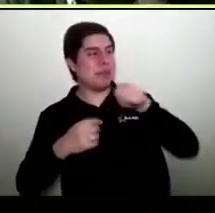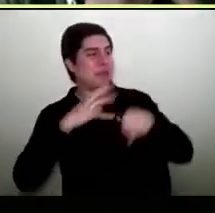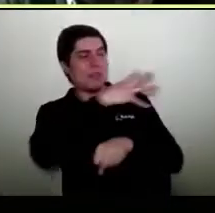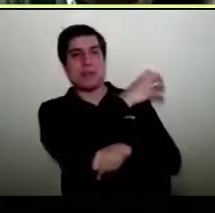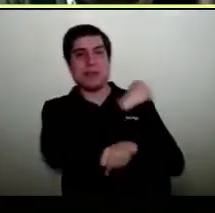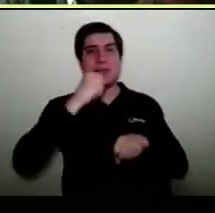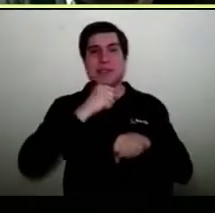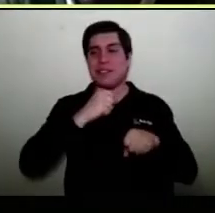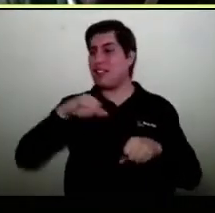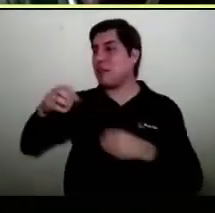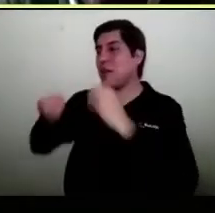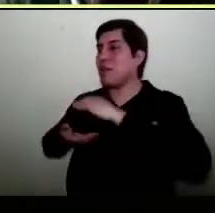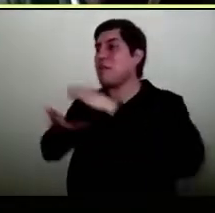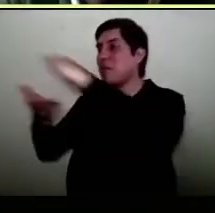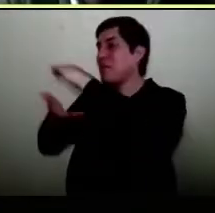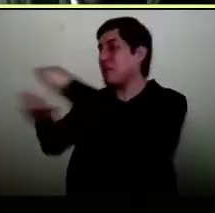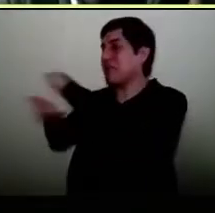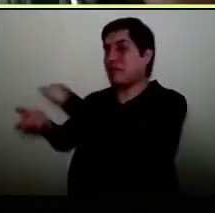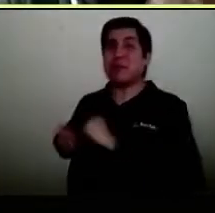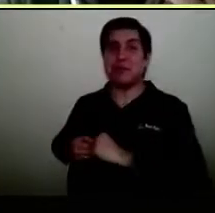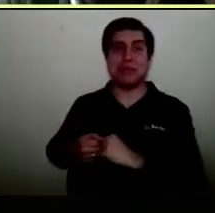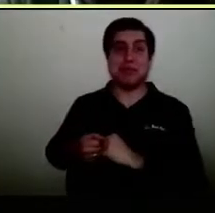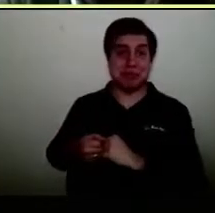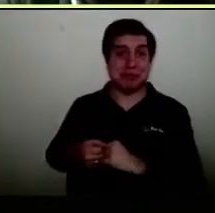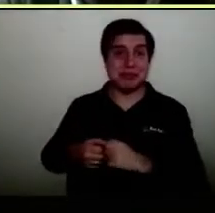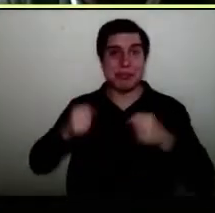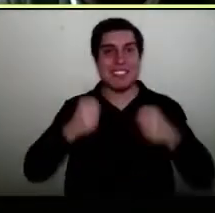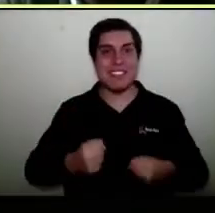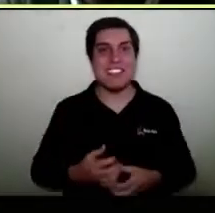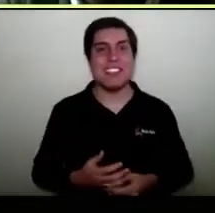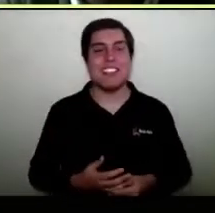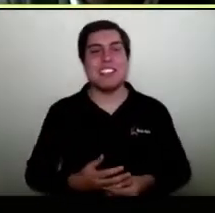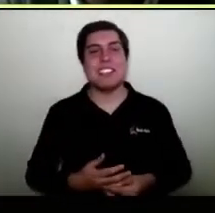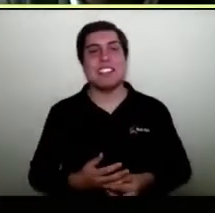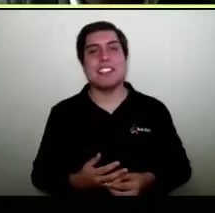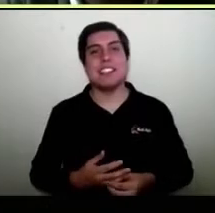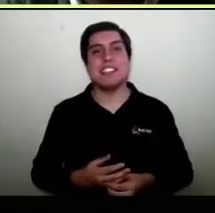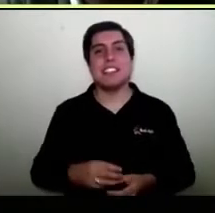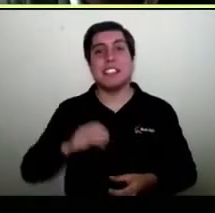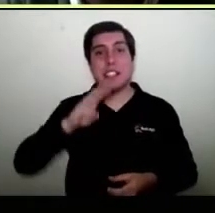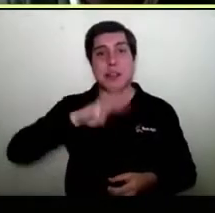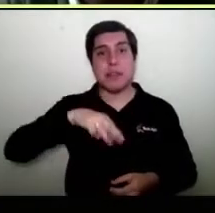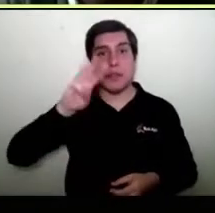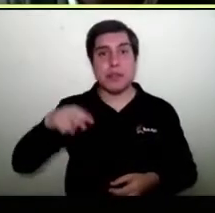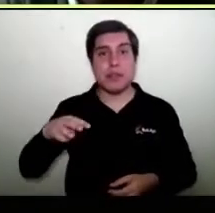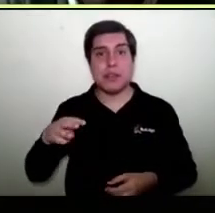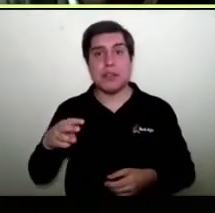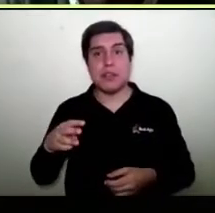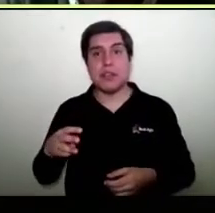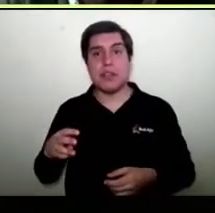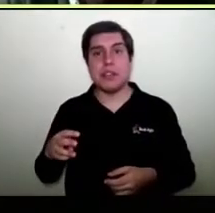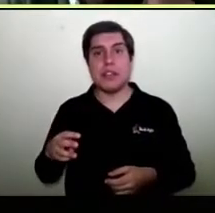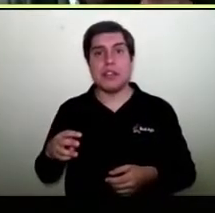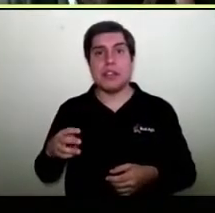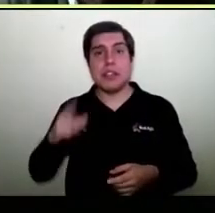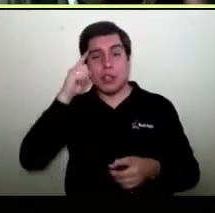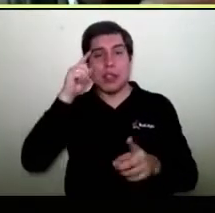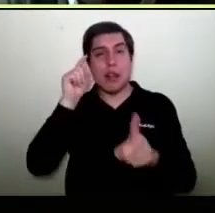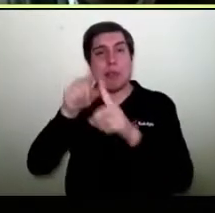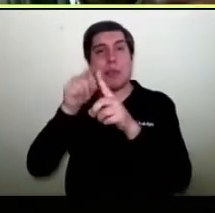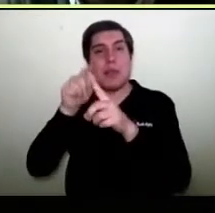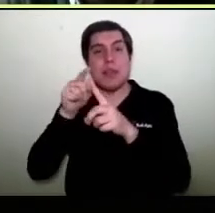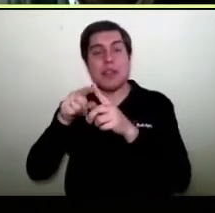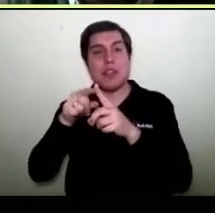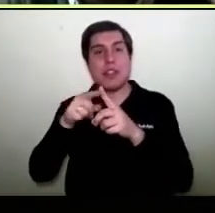personas hacenle la vida más fácil. Porque cuando uno trabaja en estos malls virtual no siempre todos van a cliente final. Muchos tienen